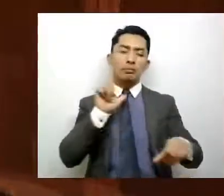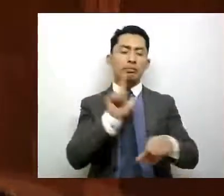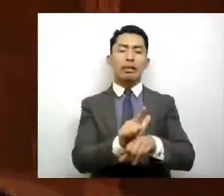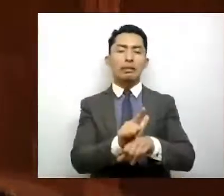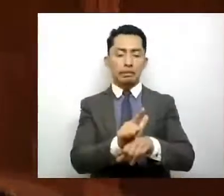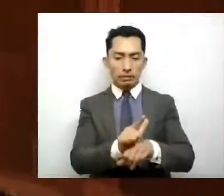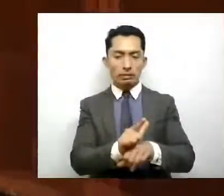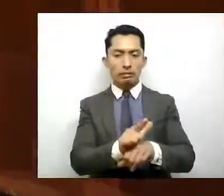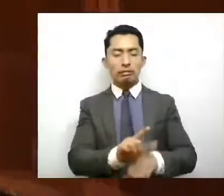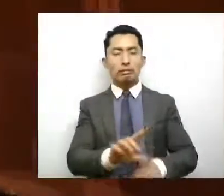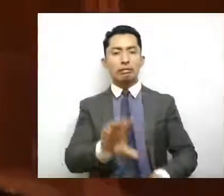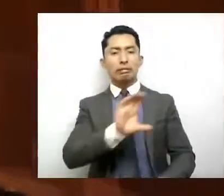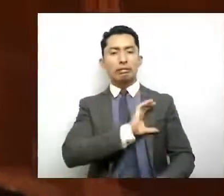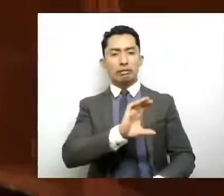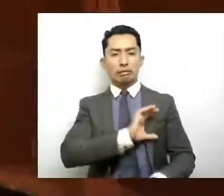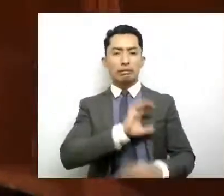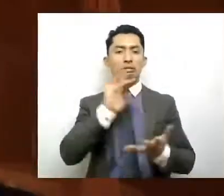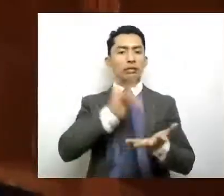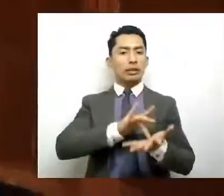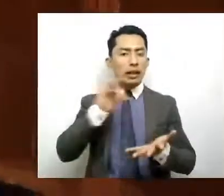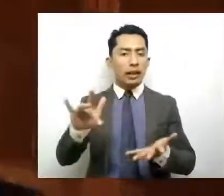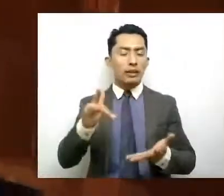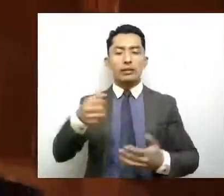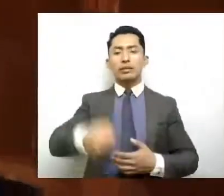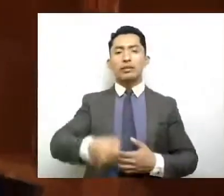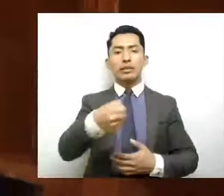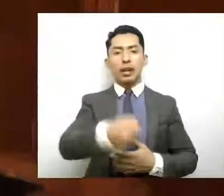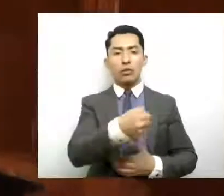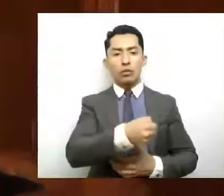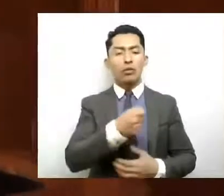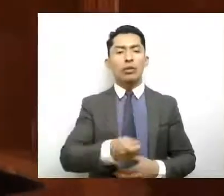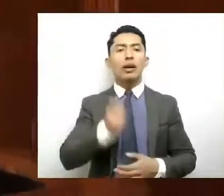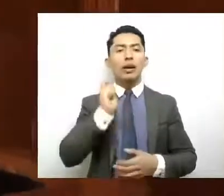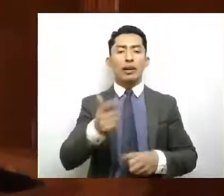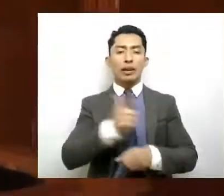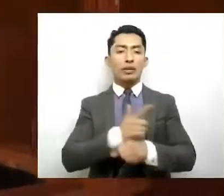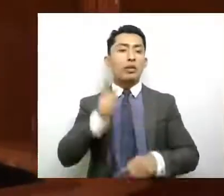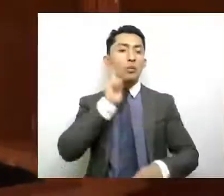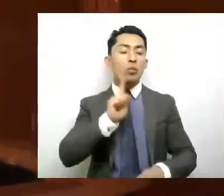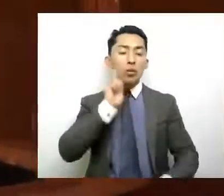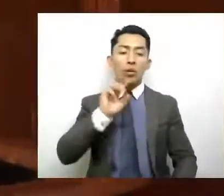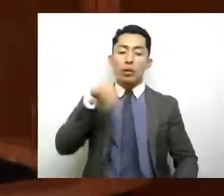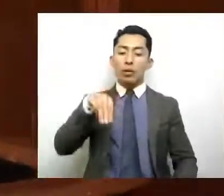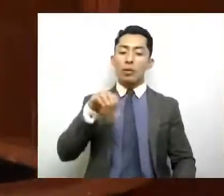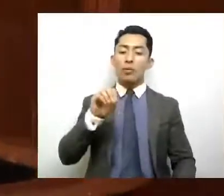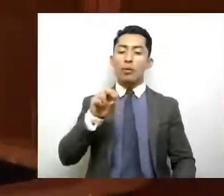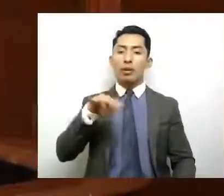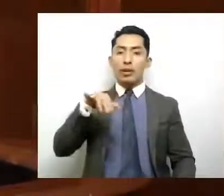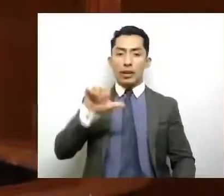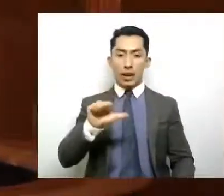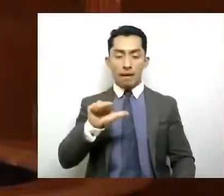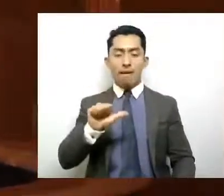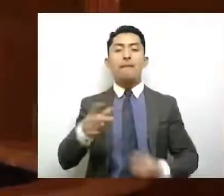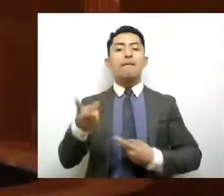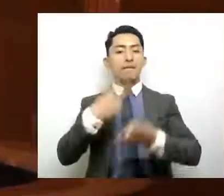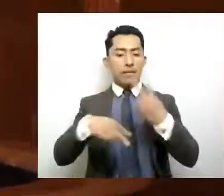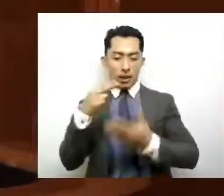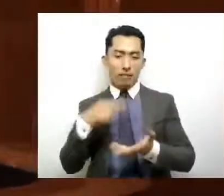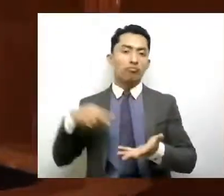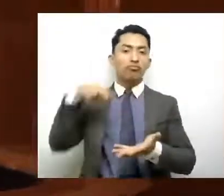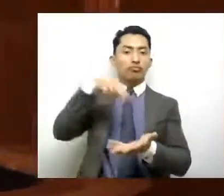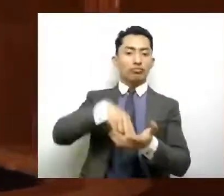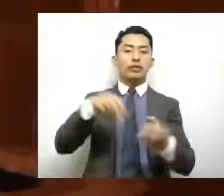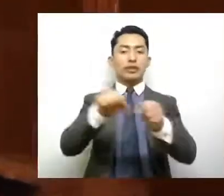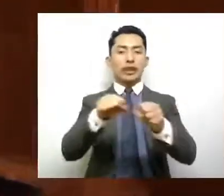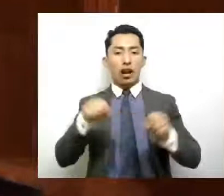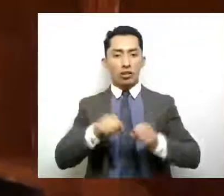afectuoso y agradecimiento saludo a la licenciada Mónica Arbizu, quien se encuentra aquí con nosotros en este salón,